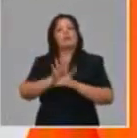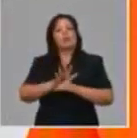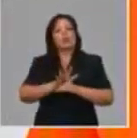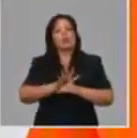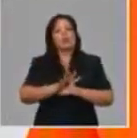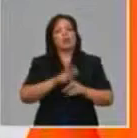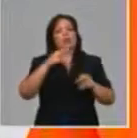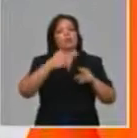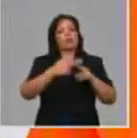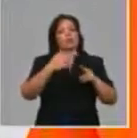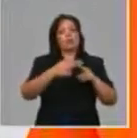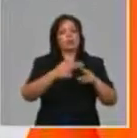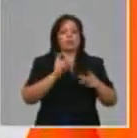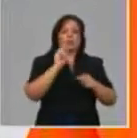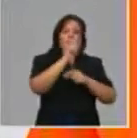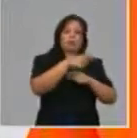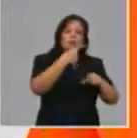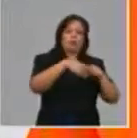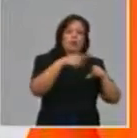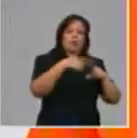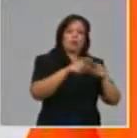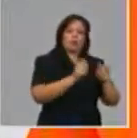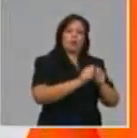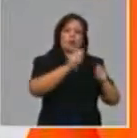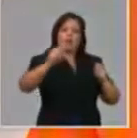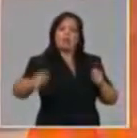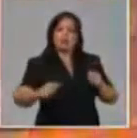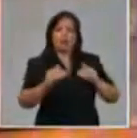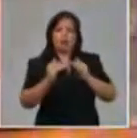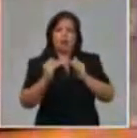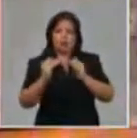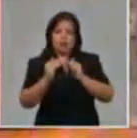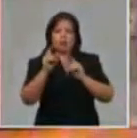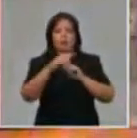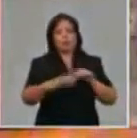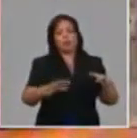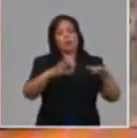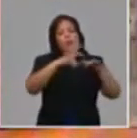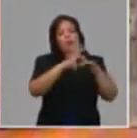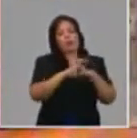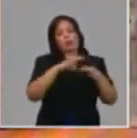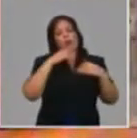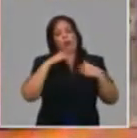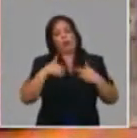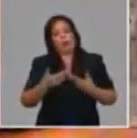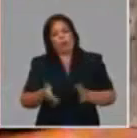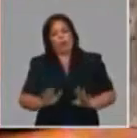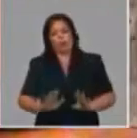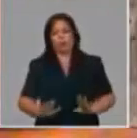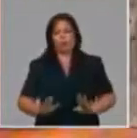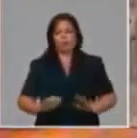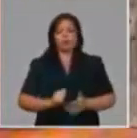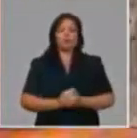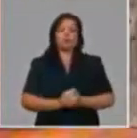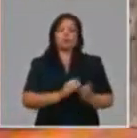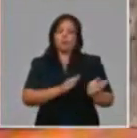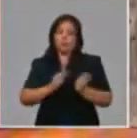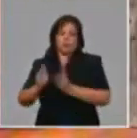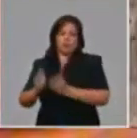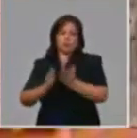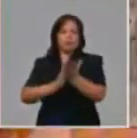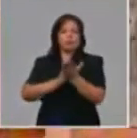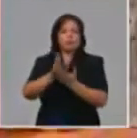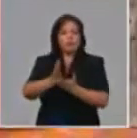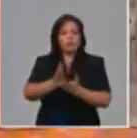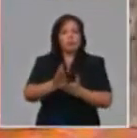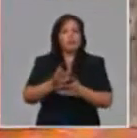que por supuesto ya es una figura que sí tendría que conveniar con el beneficiado la manera de hacerlo. insistir en servir en